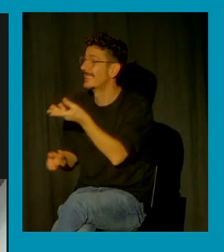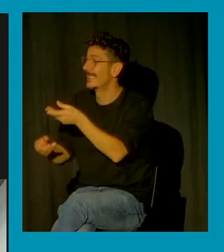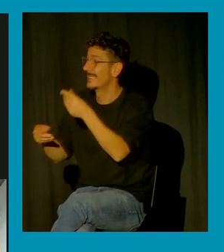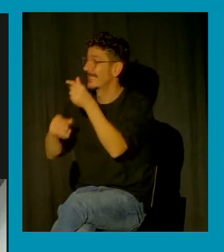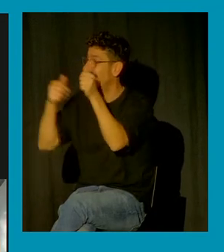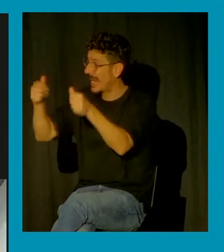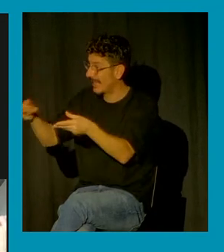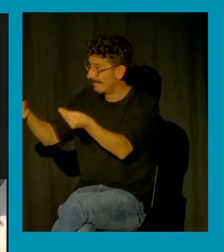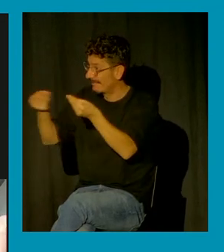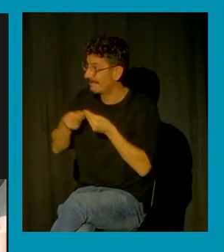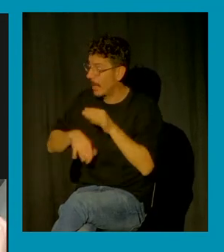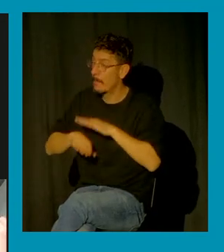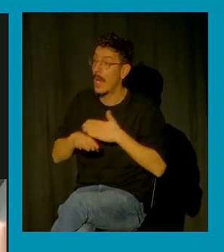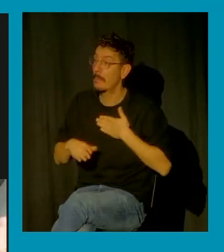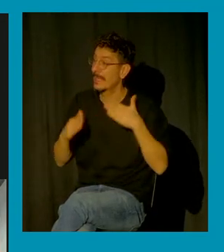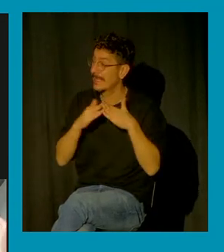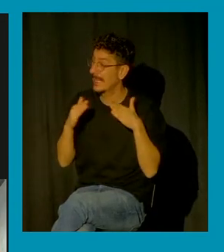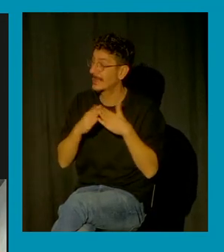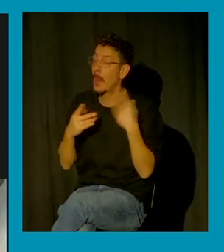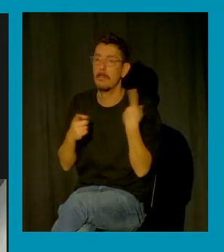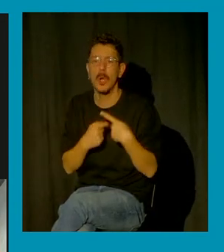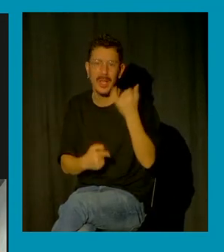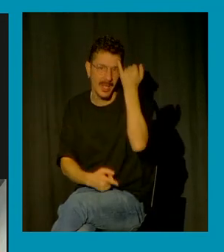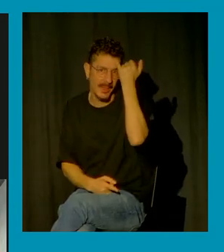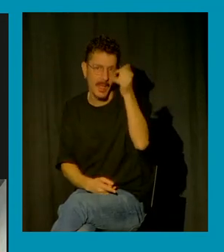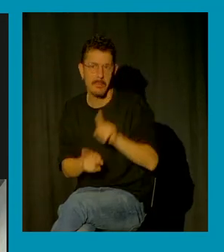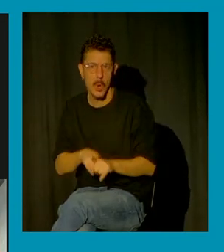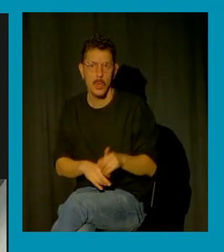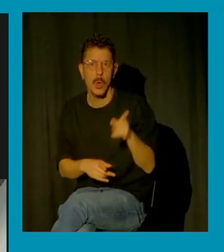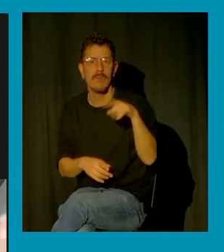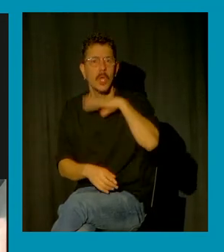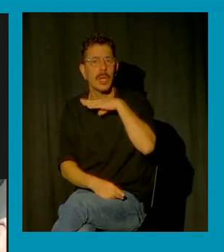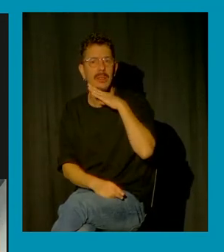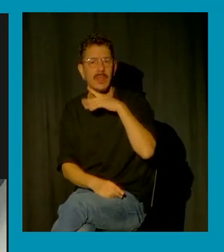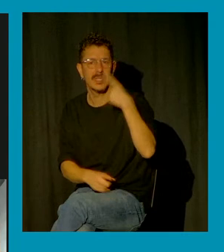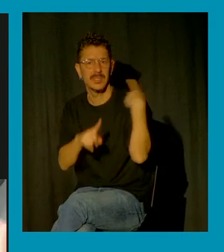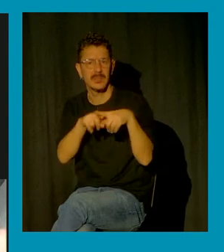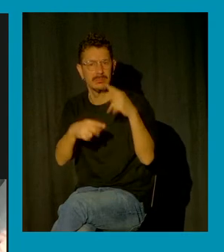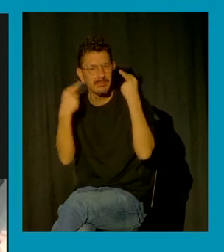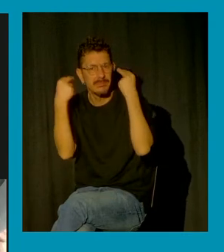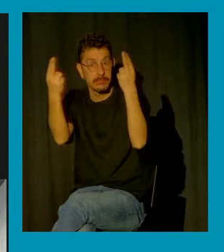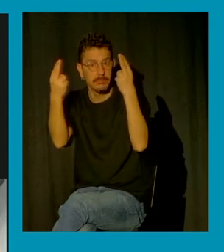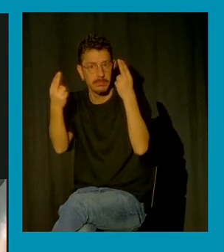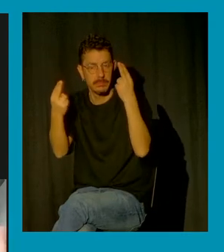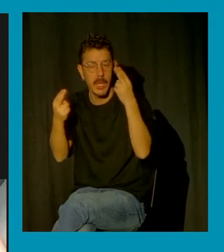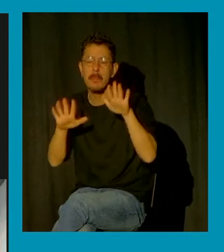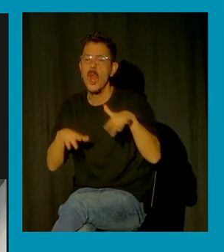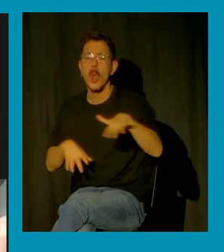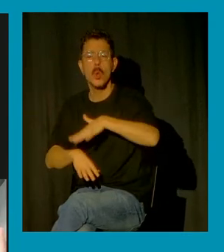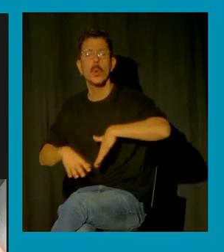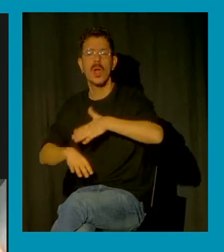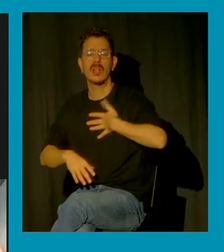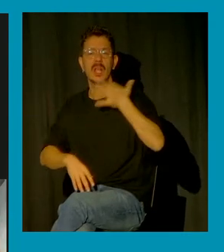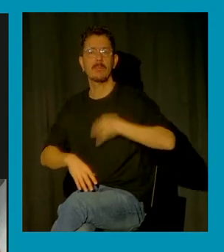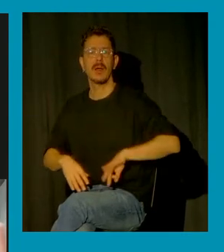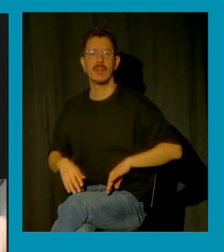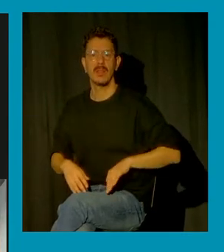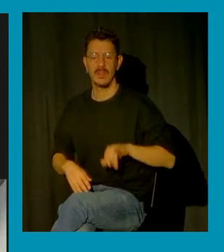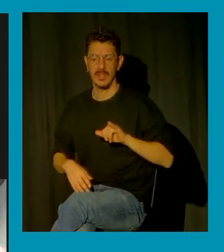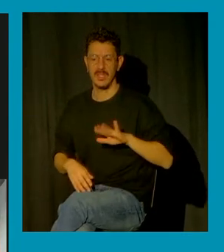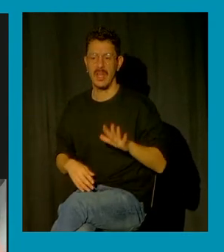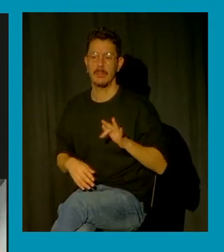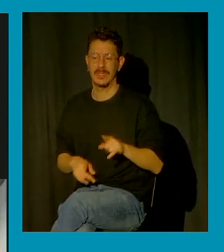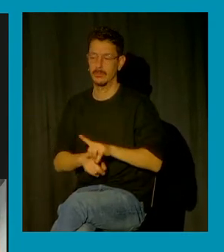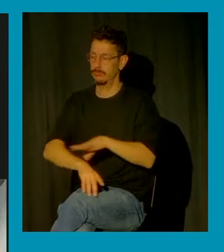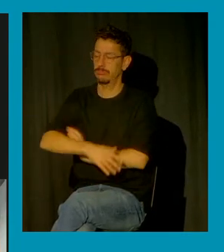porque la idea precisamente era esta la de plantar cara a las violencias sexuales desde otro lugar desde la capacidad y desde la agencia y lo